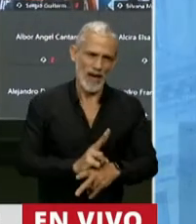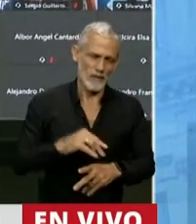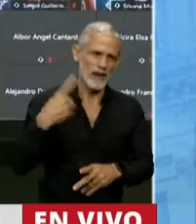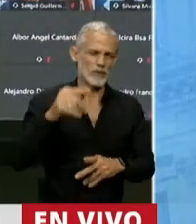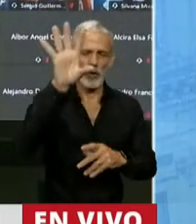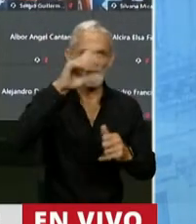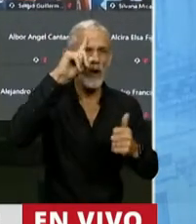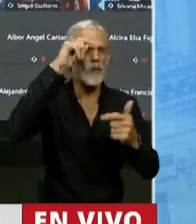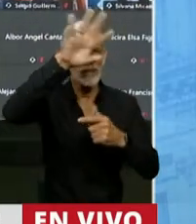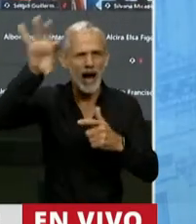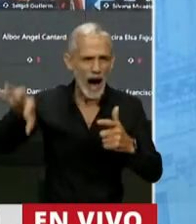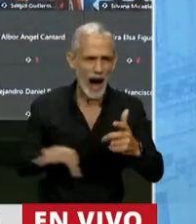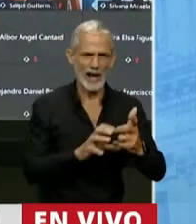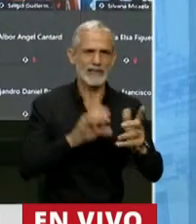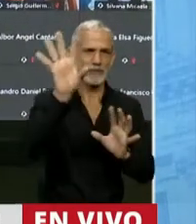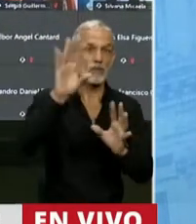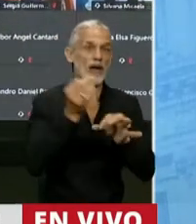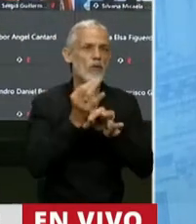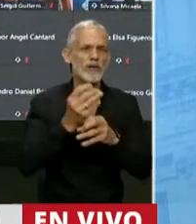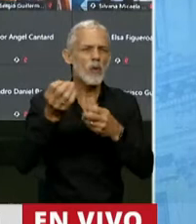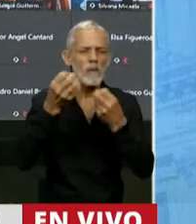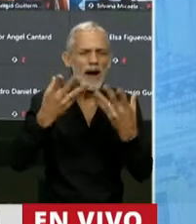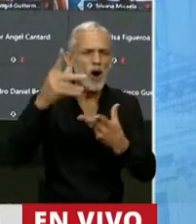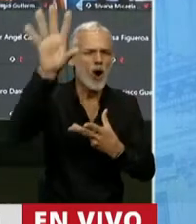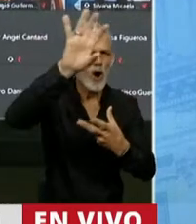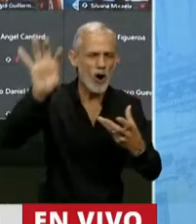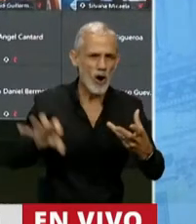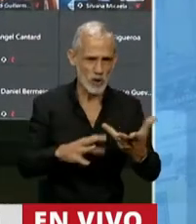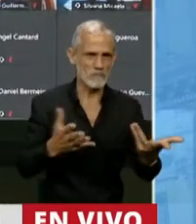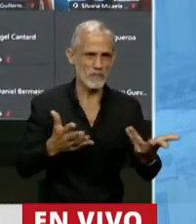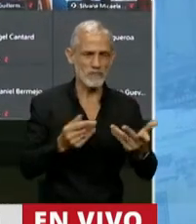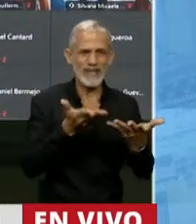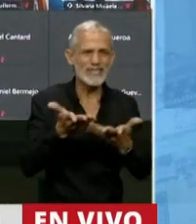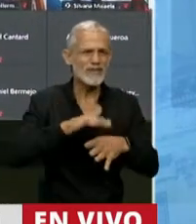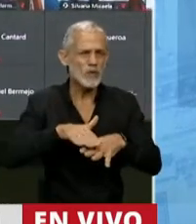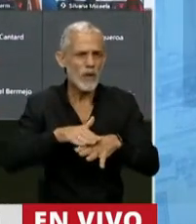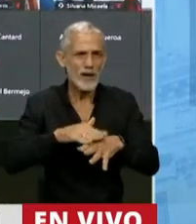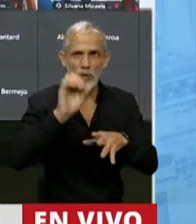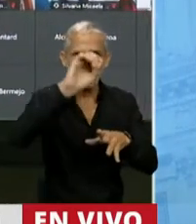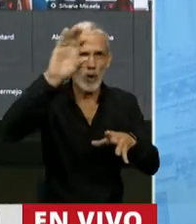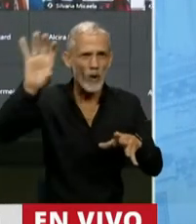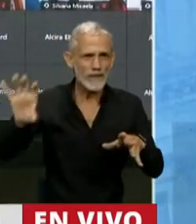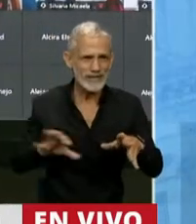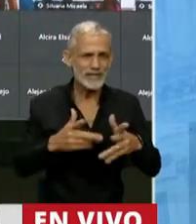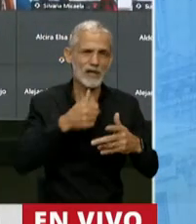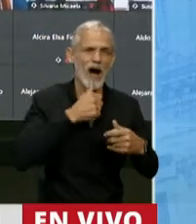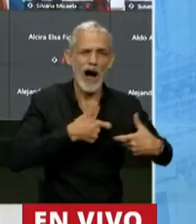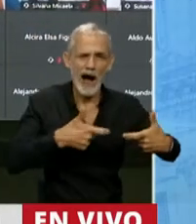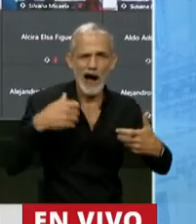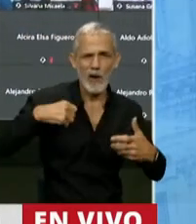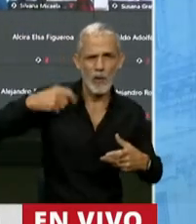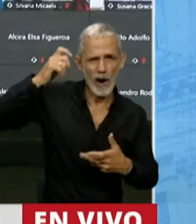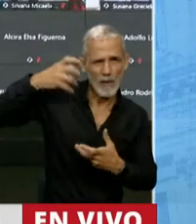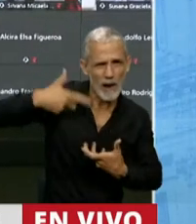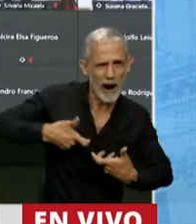la salud, significa mejorar la educación, significa mejorar los servicios básicos, lo que tiene que ver con aguas y cloacas,